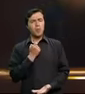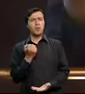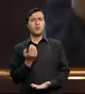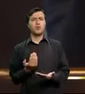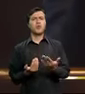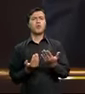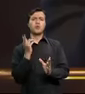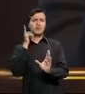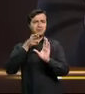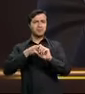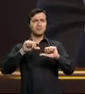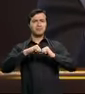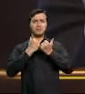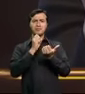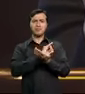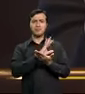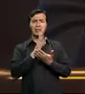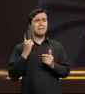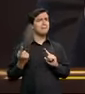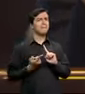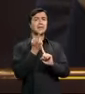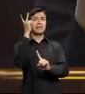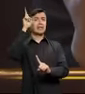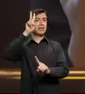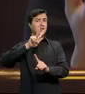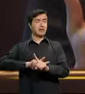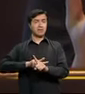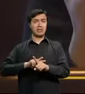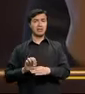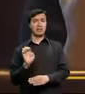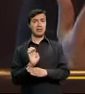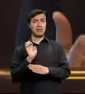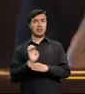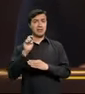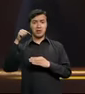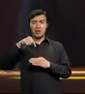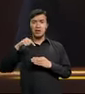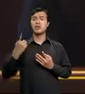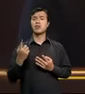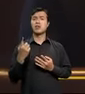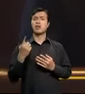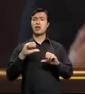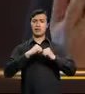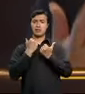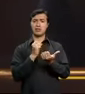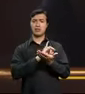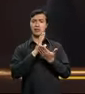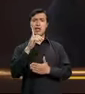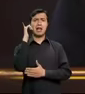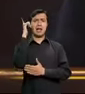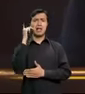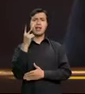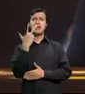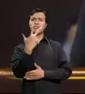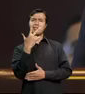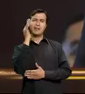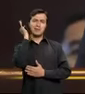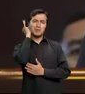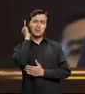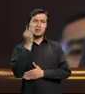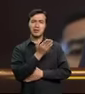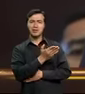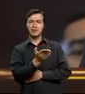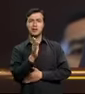la representación propia de la conformación del pleno. Por primera vez en la historia de nuestro país, el poder legislativo